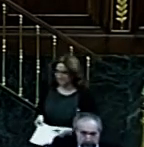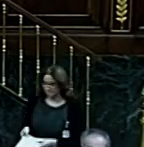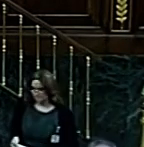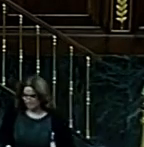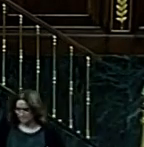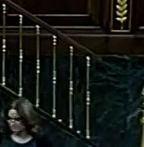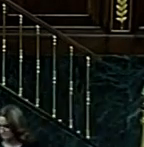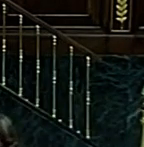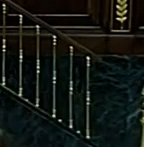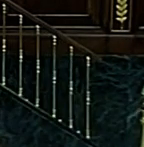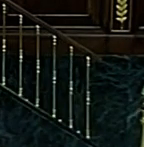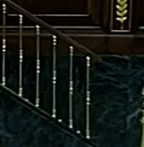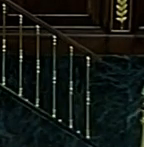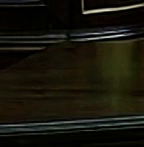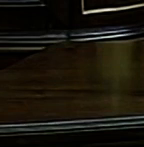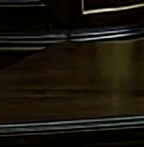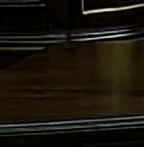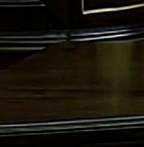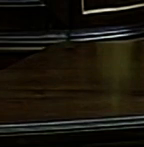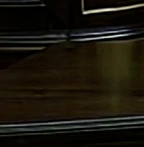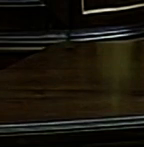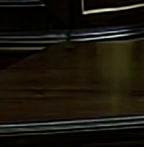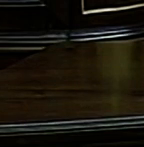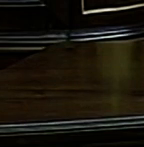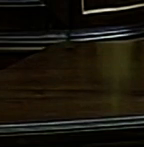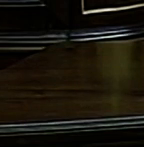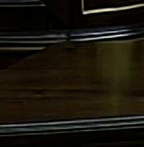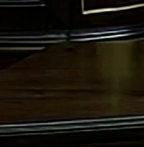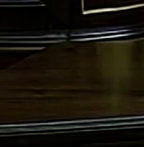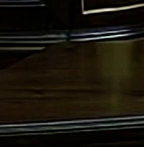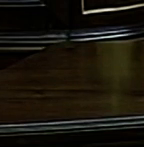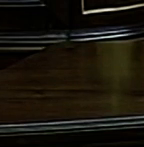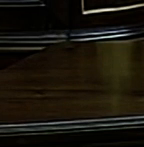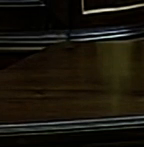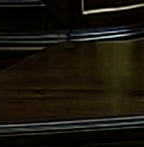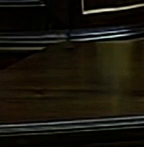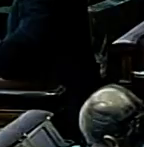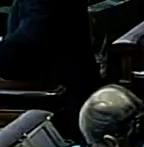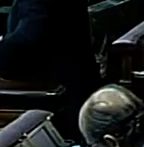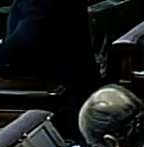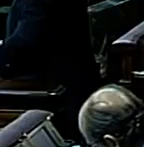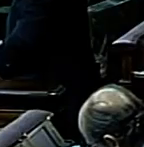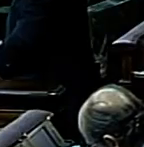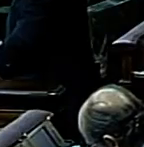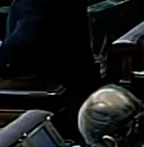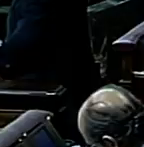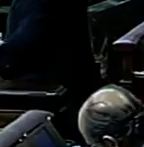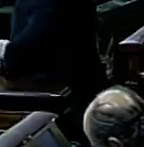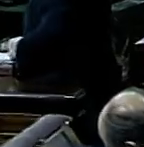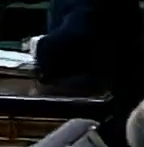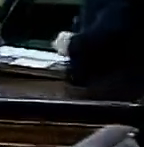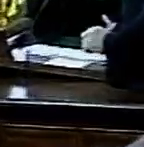Señor Presidente, le invito a que se junten dos